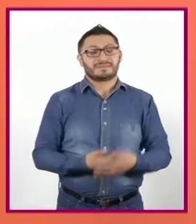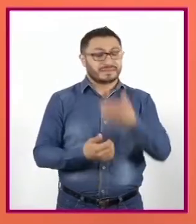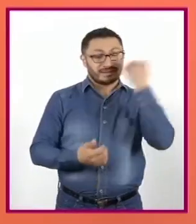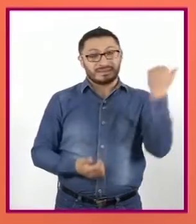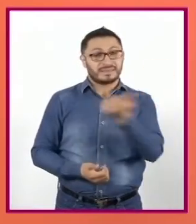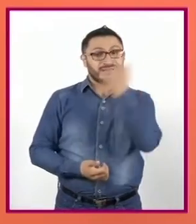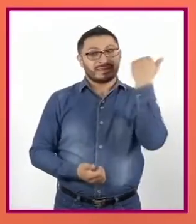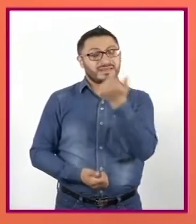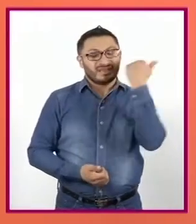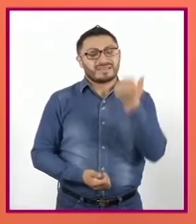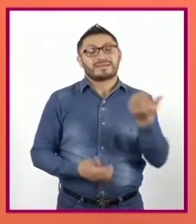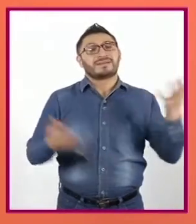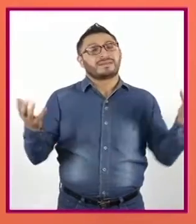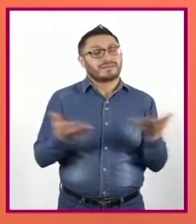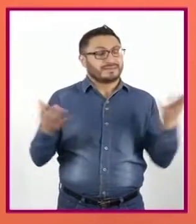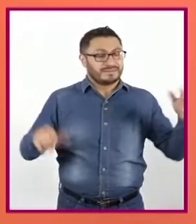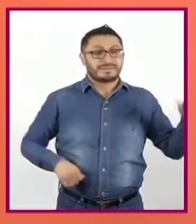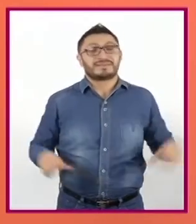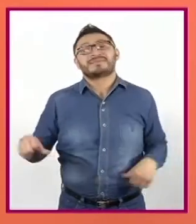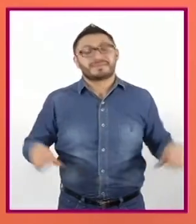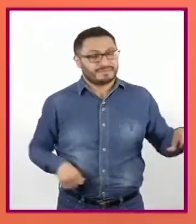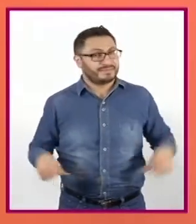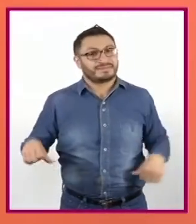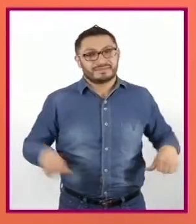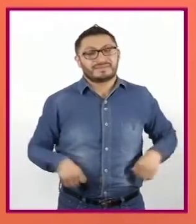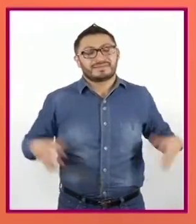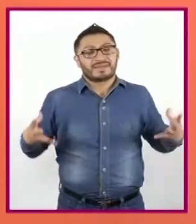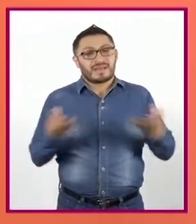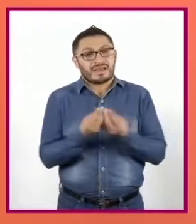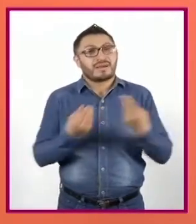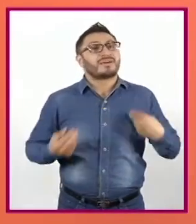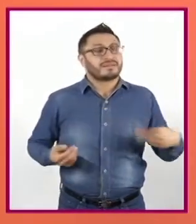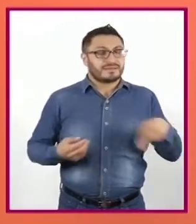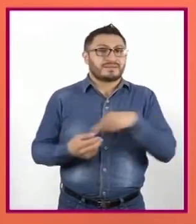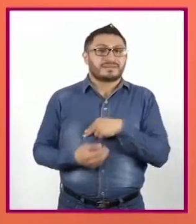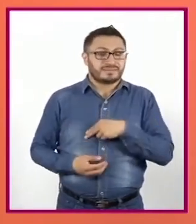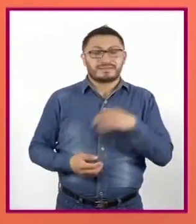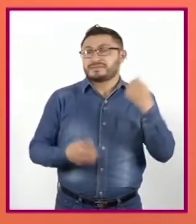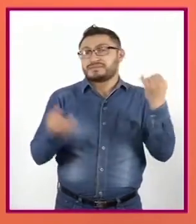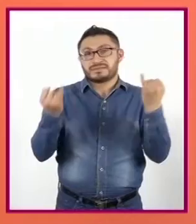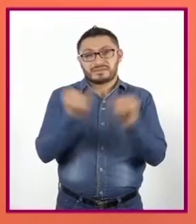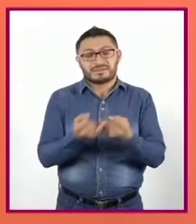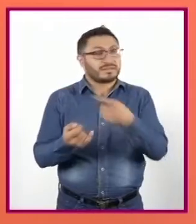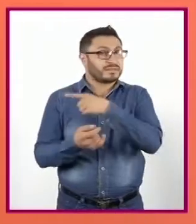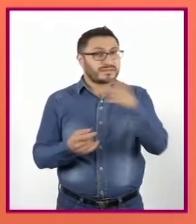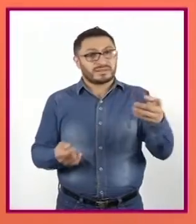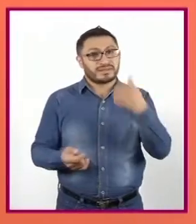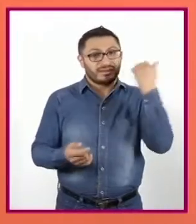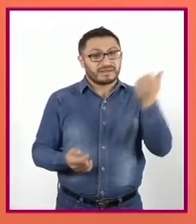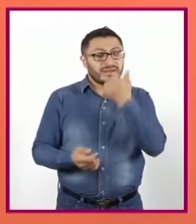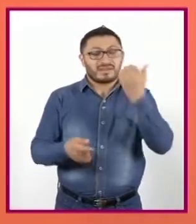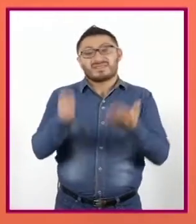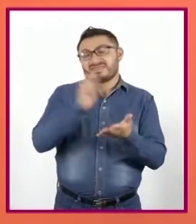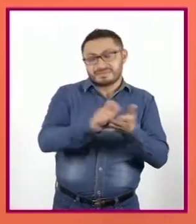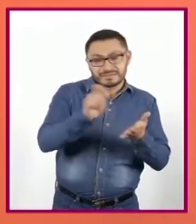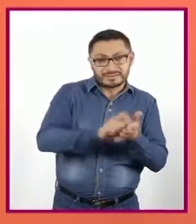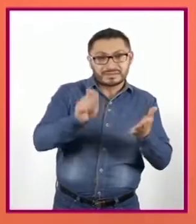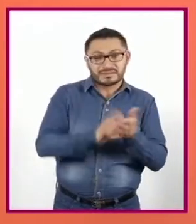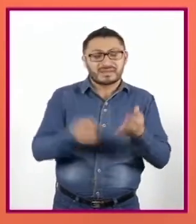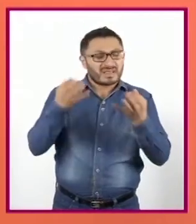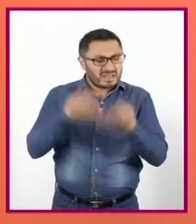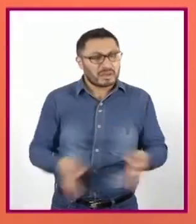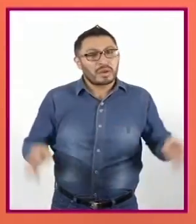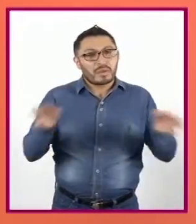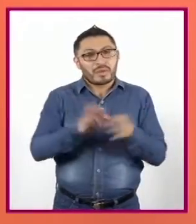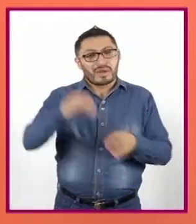estudiantes Que están llevando a cabo Las actividades Junto con nosotros Así como aquellos Que anotan Lo más importante